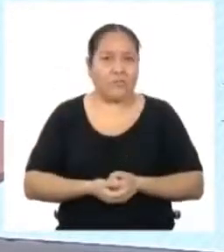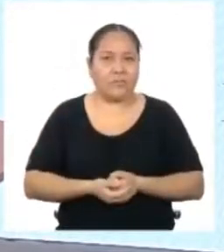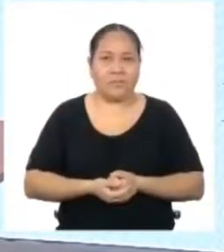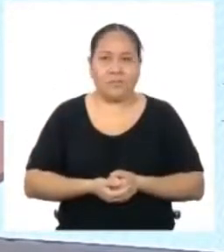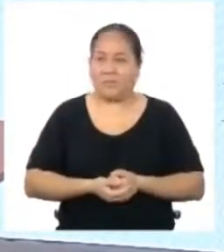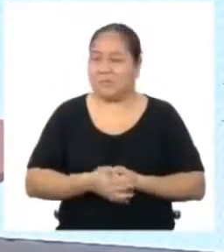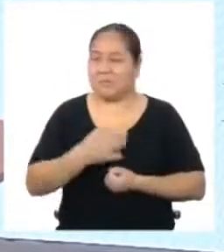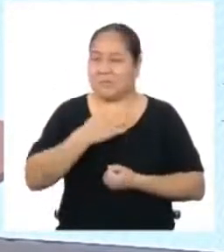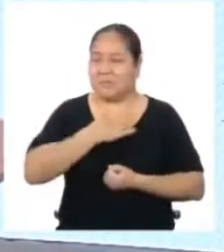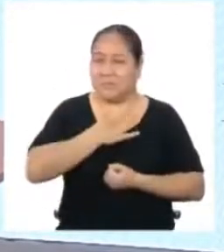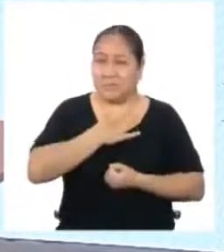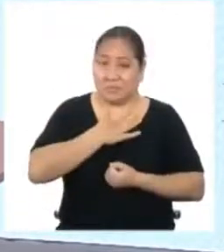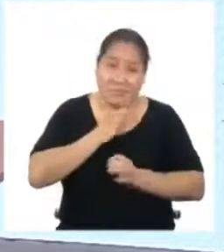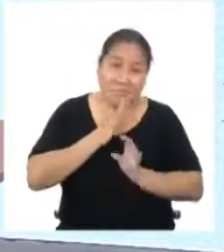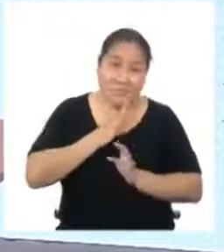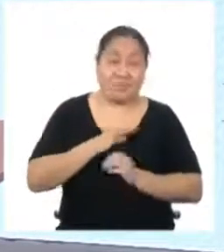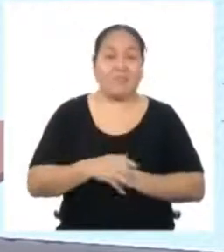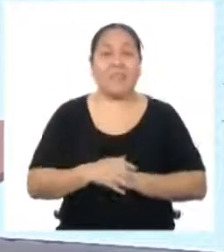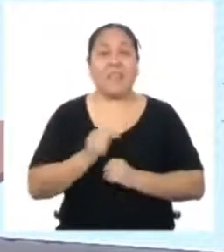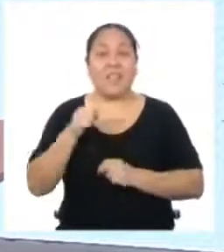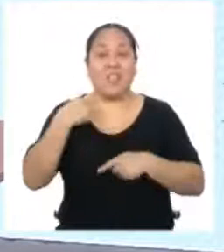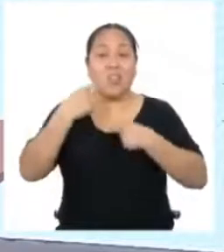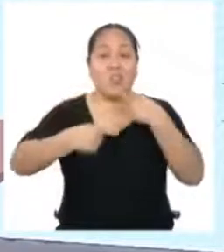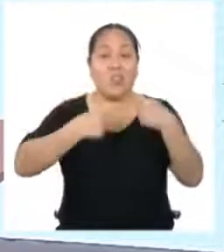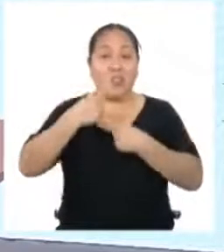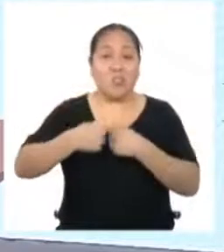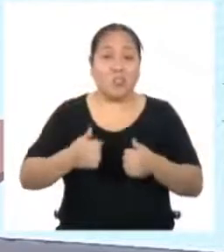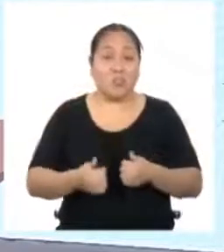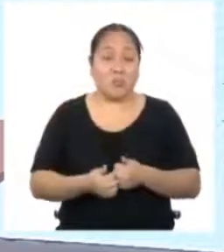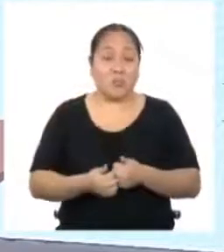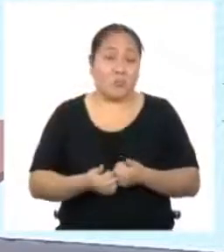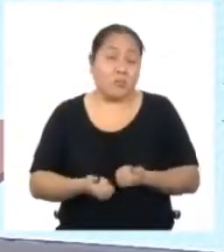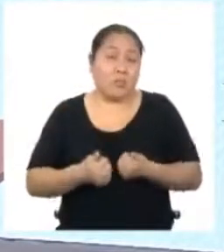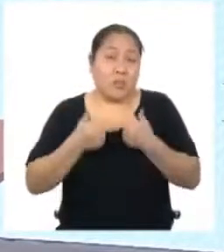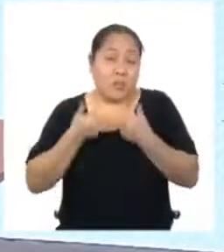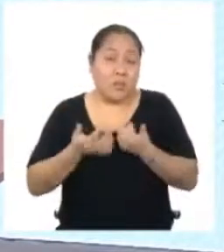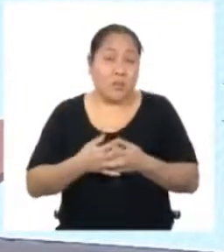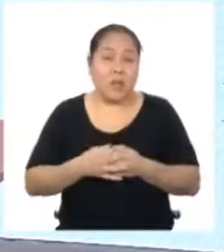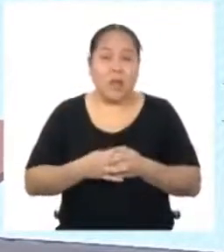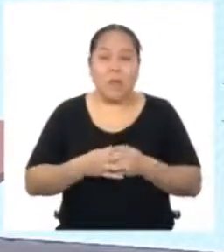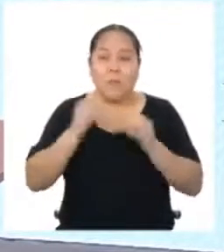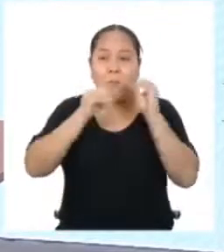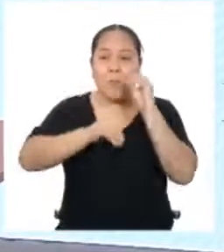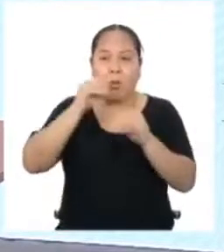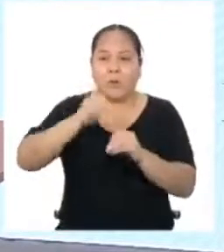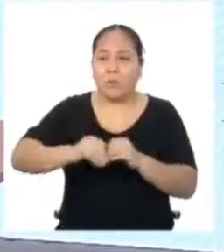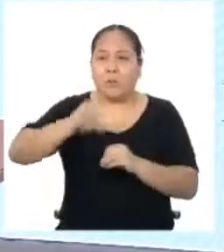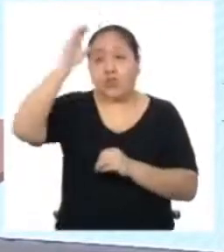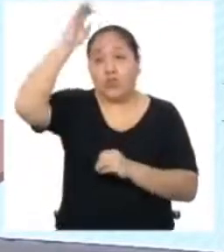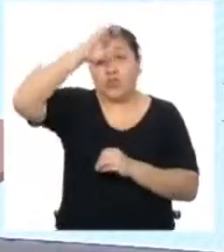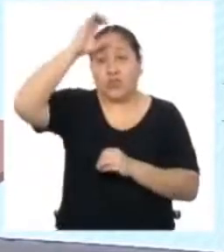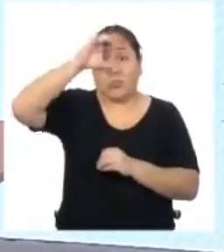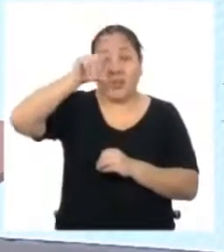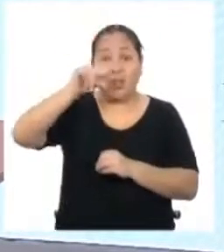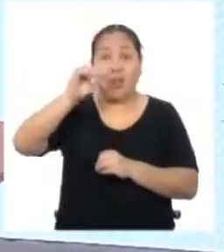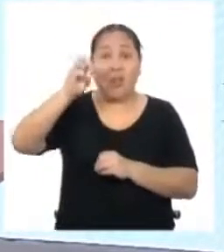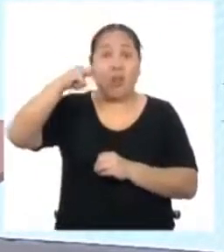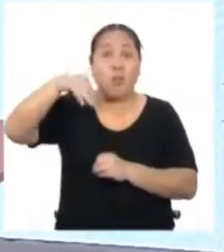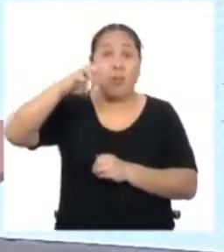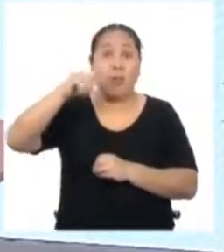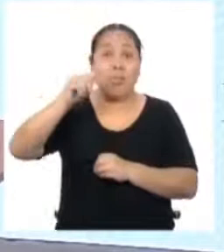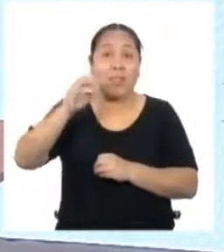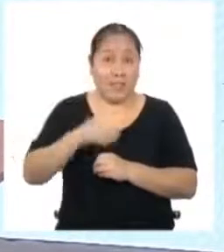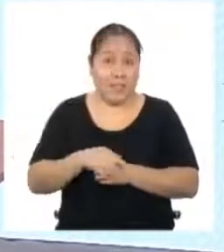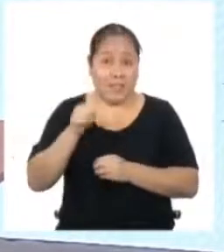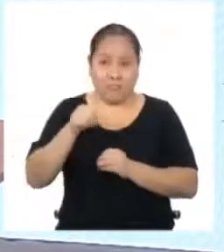Para mí, al menos, es que diariamente aplicamos nuestros conocimientos de geometría sin darnos cuenta Y es que la geometría